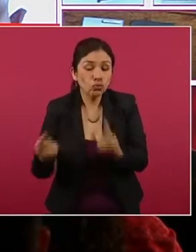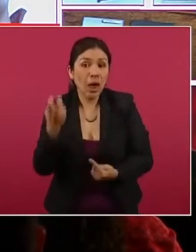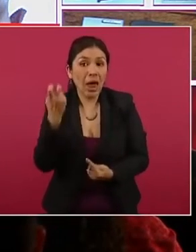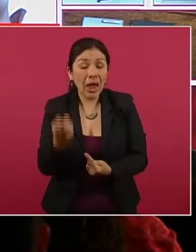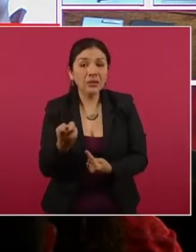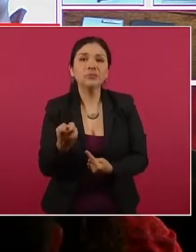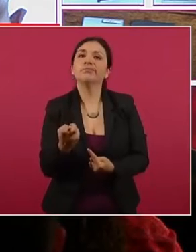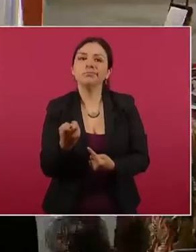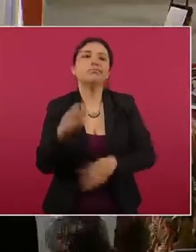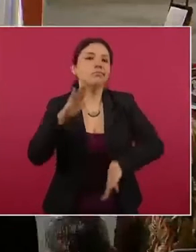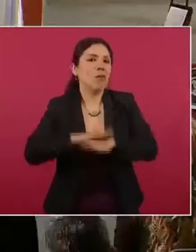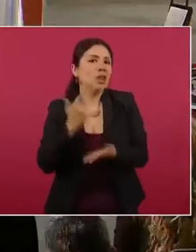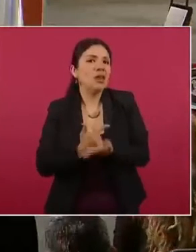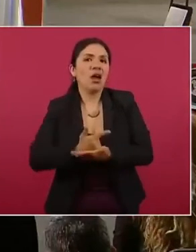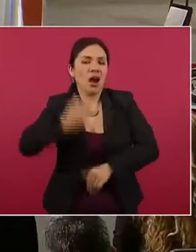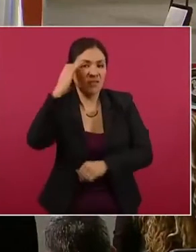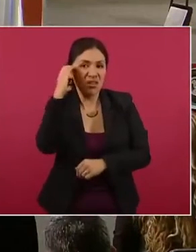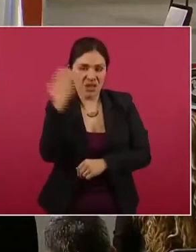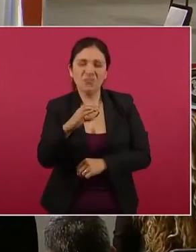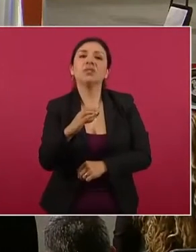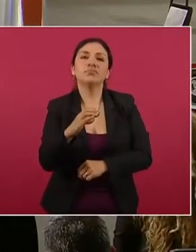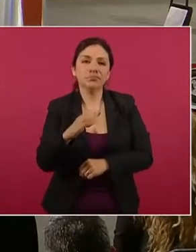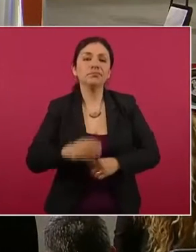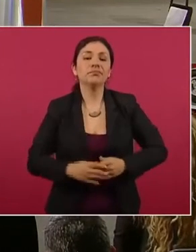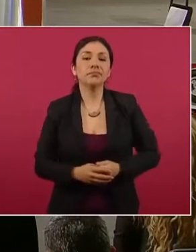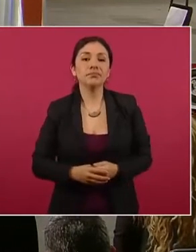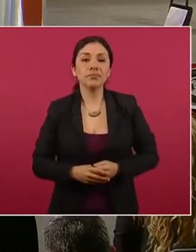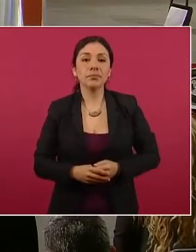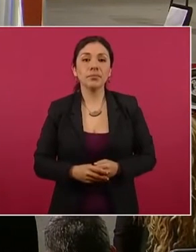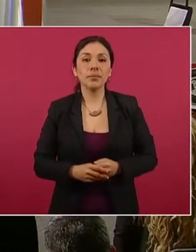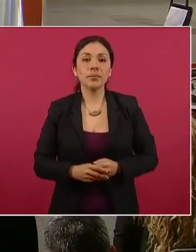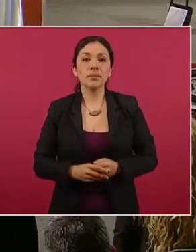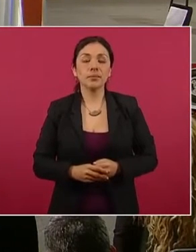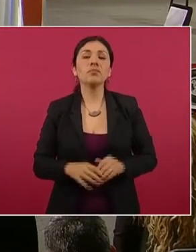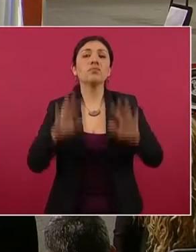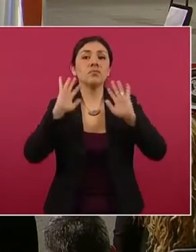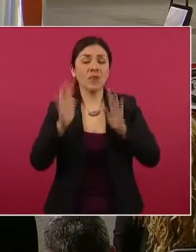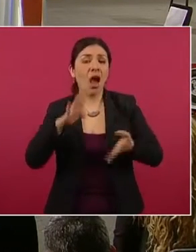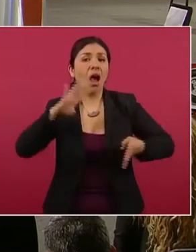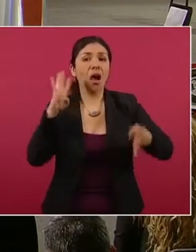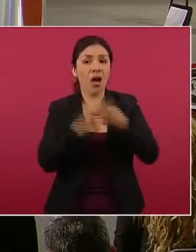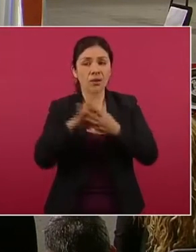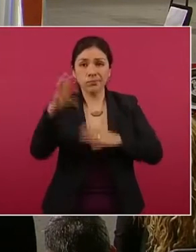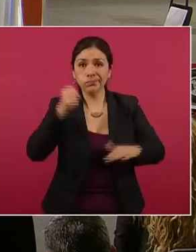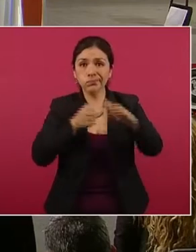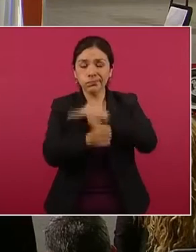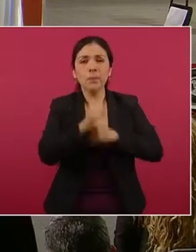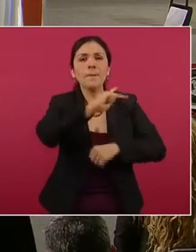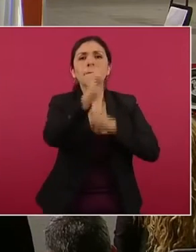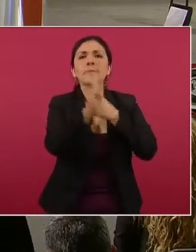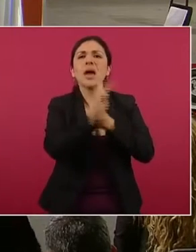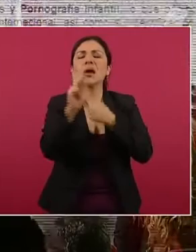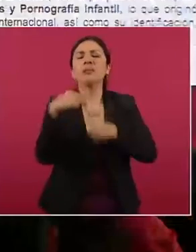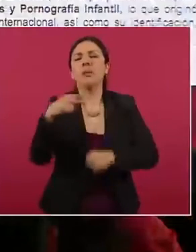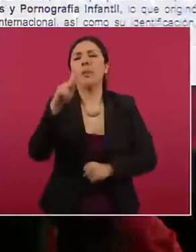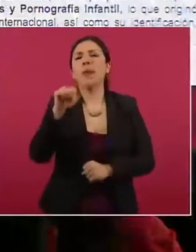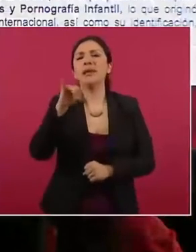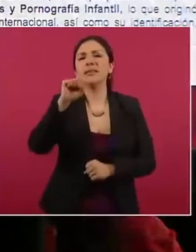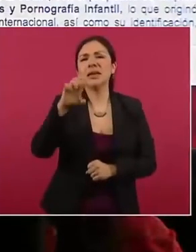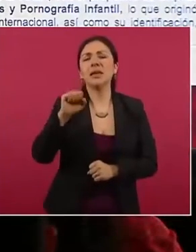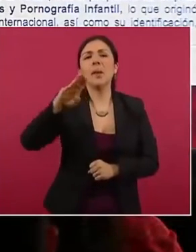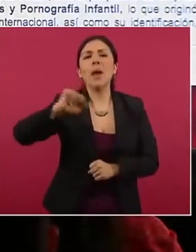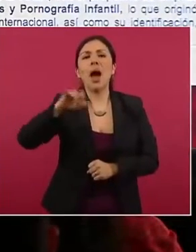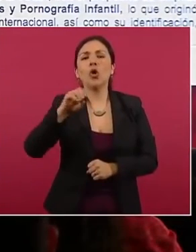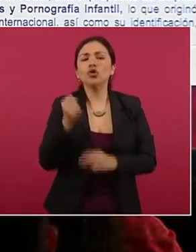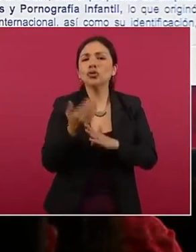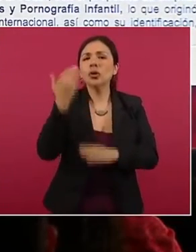delitos claramente más reprobables. Fue arrestado en los Países Bajos en febrero de